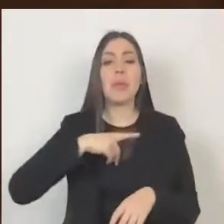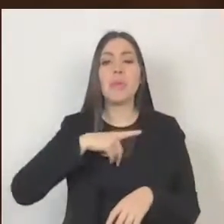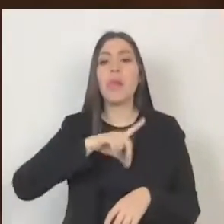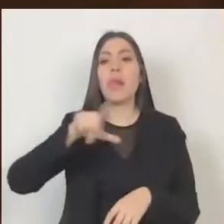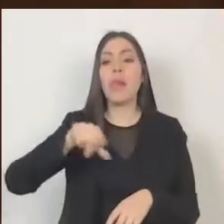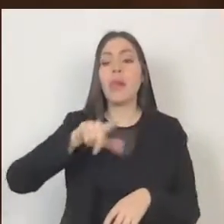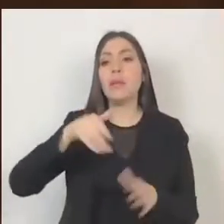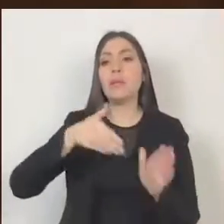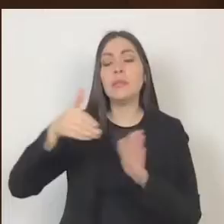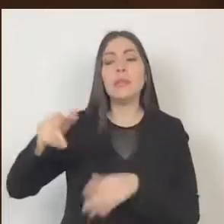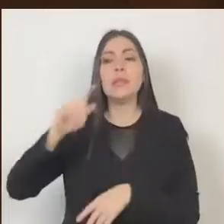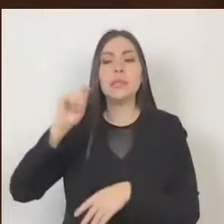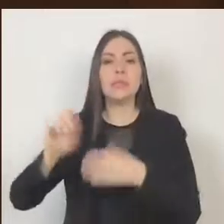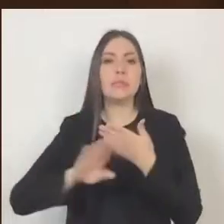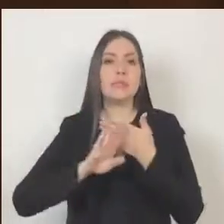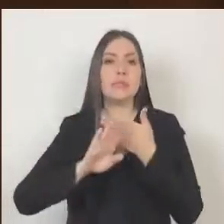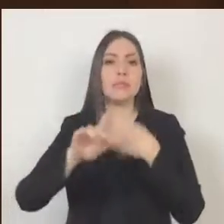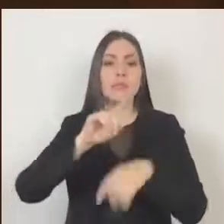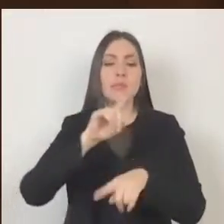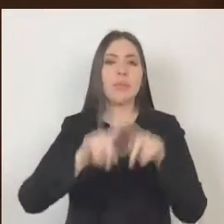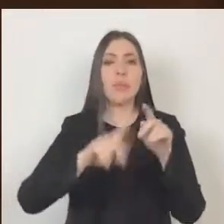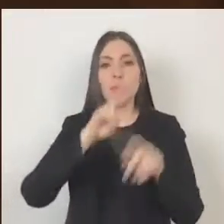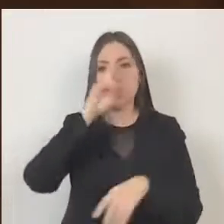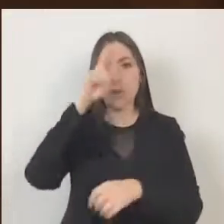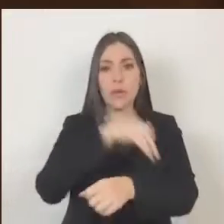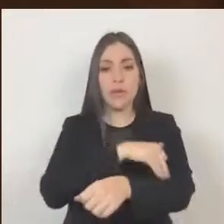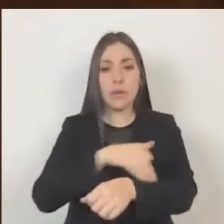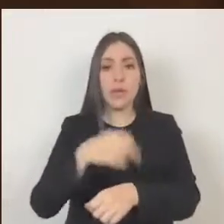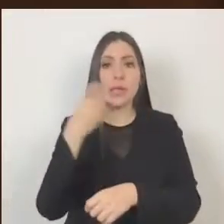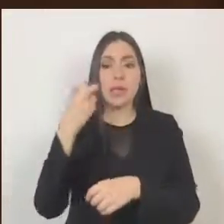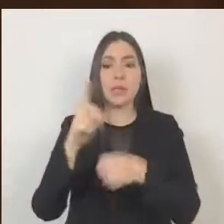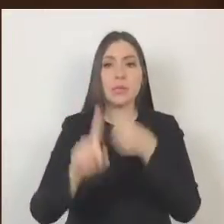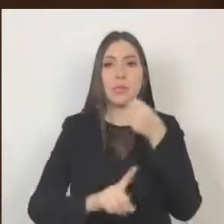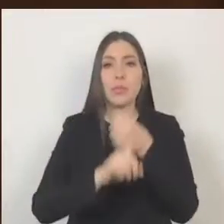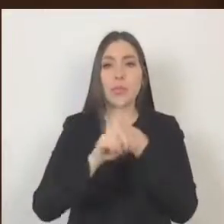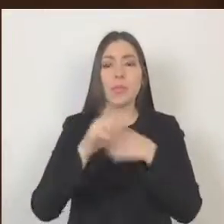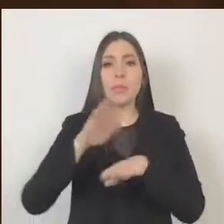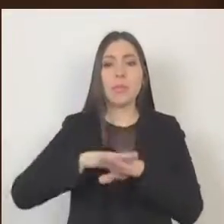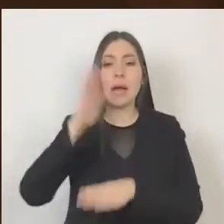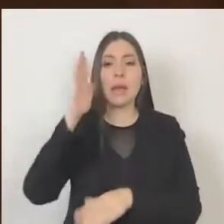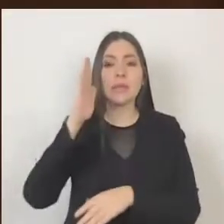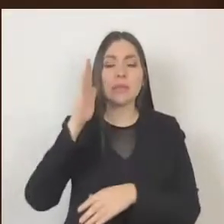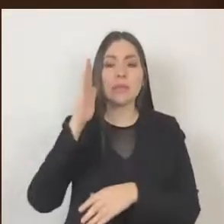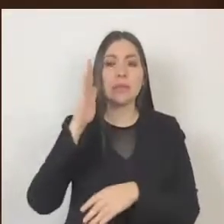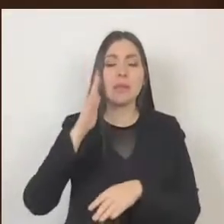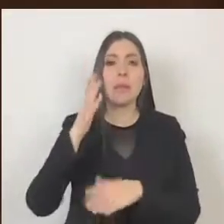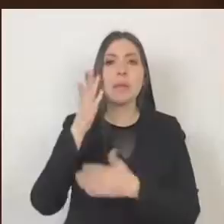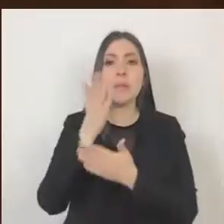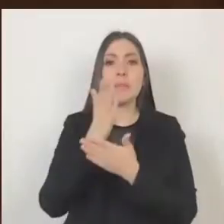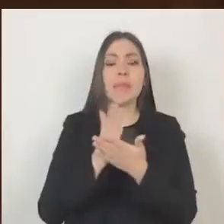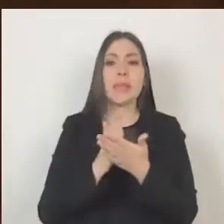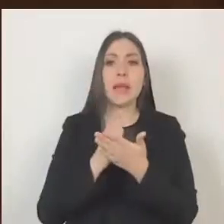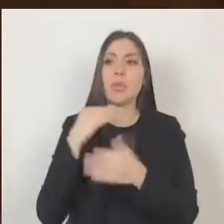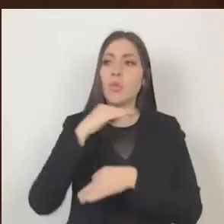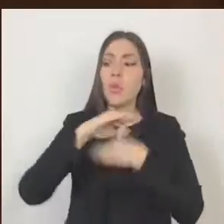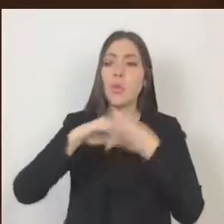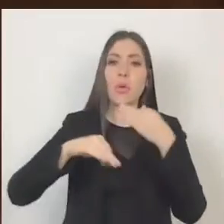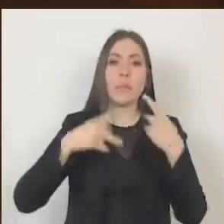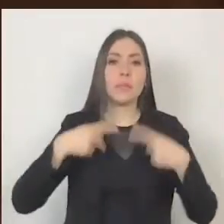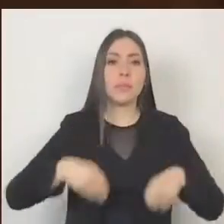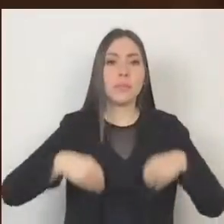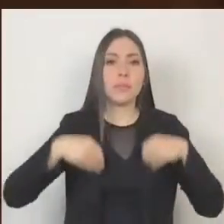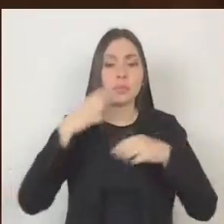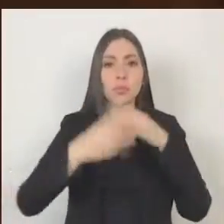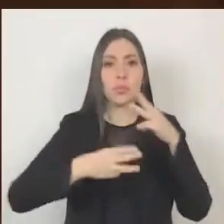familiar, que afecta a más de la mitad de la población mundial y no puede ser ignorada. La agenda internacional